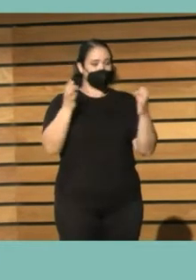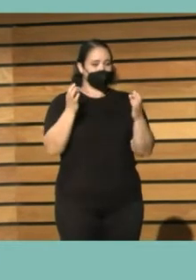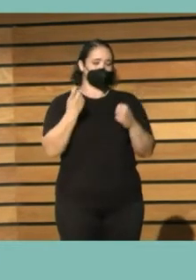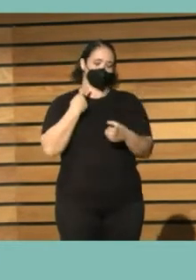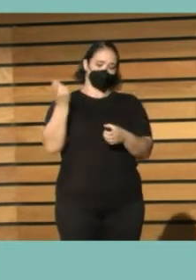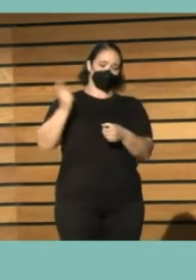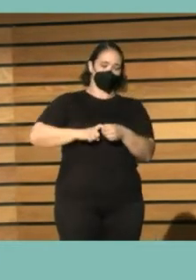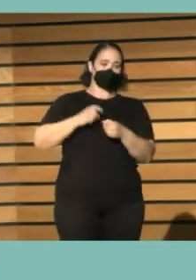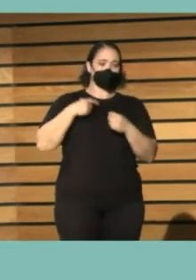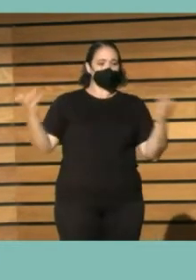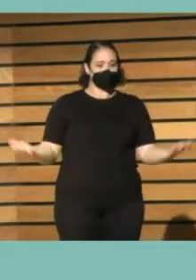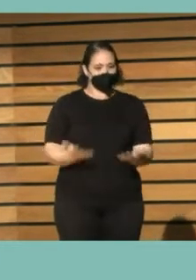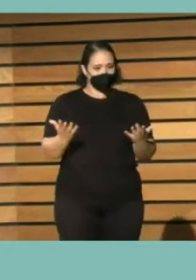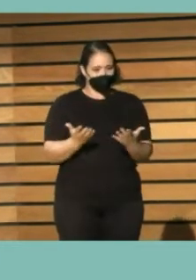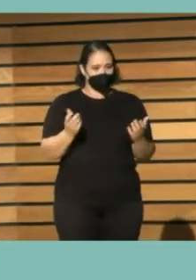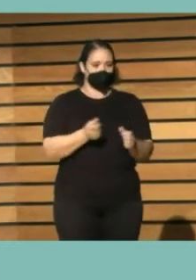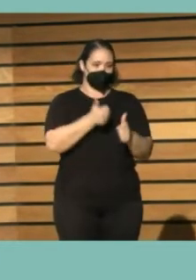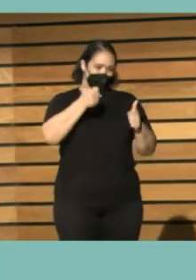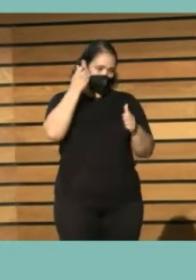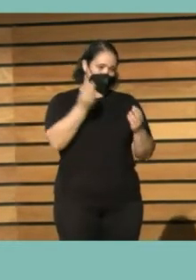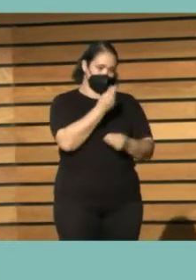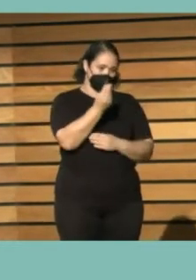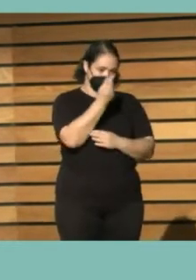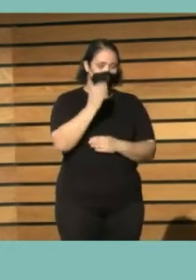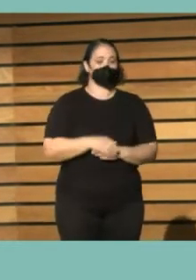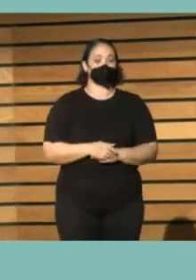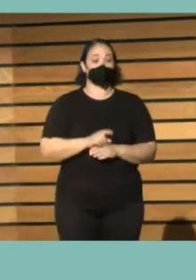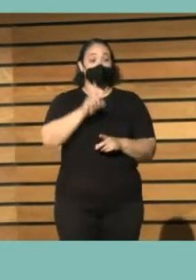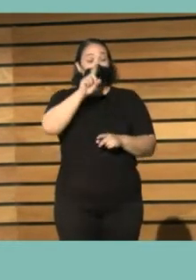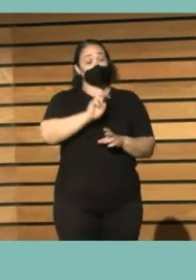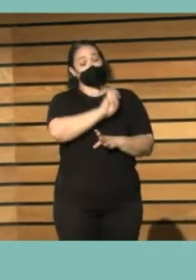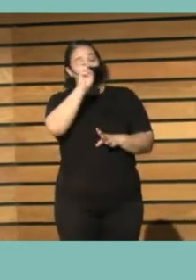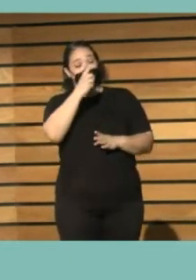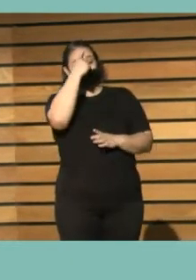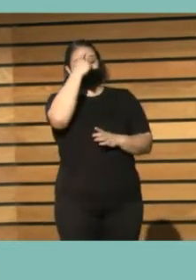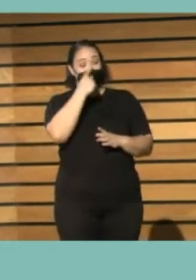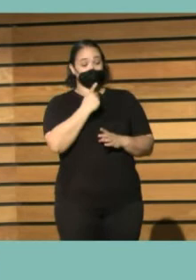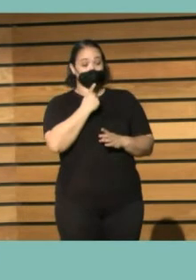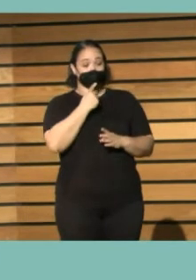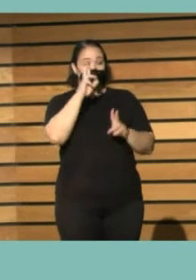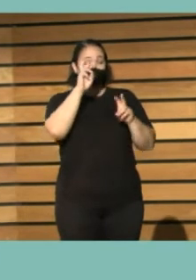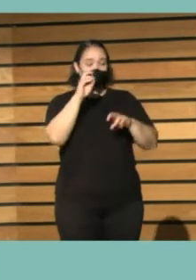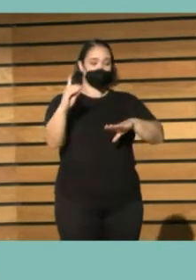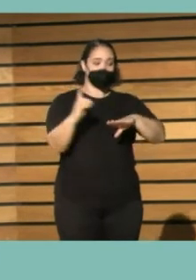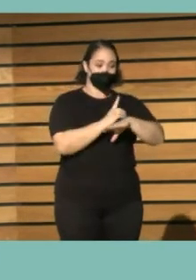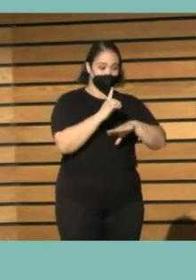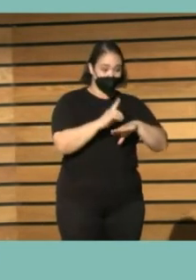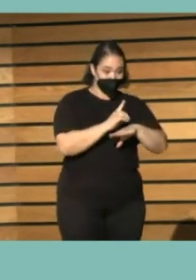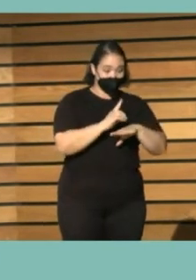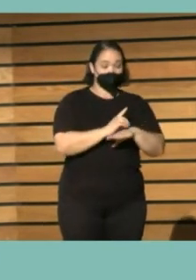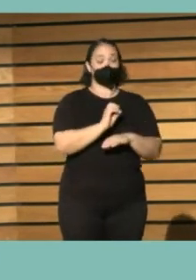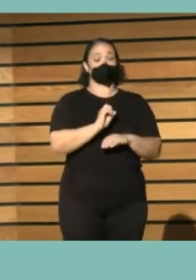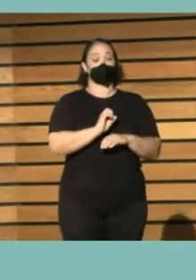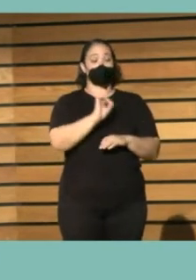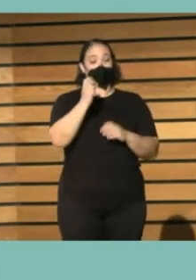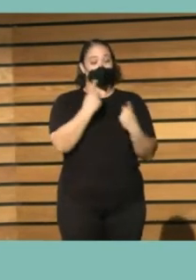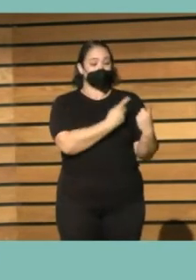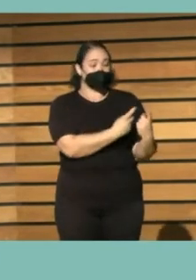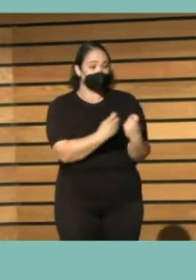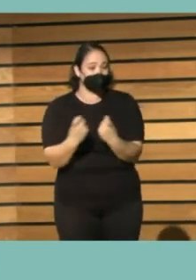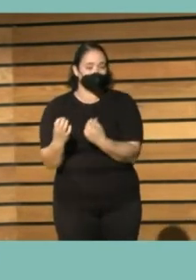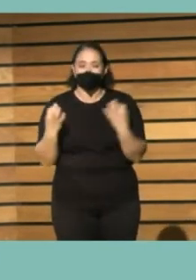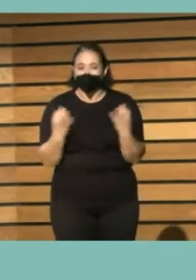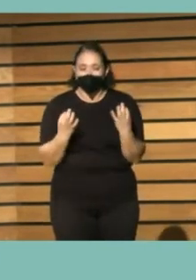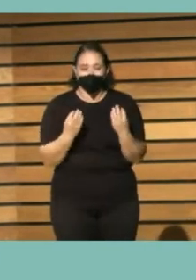y luego también nuevos perfiles vinculados a la digitalización etcétera etcétera que requieren una